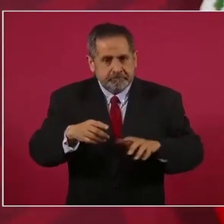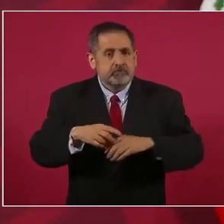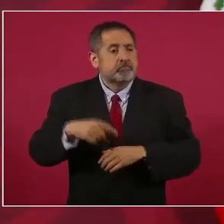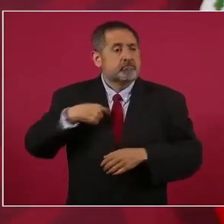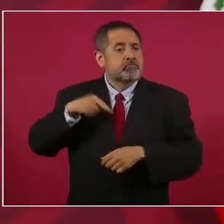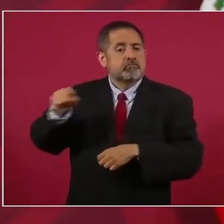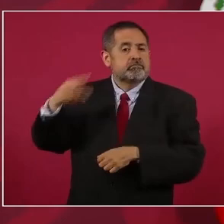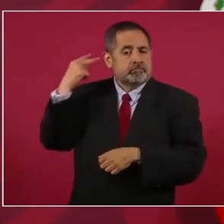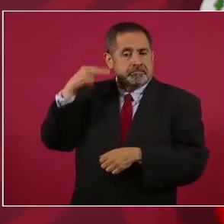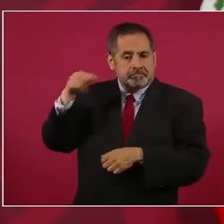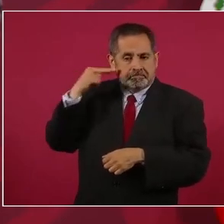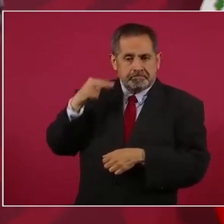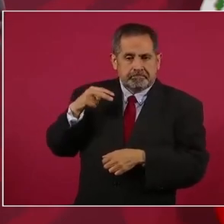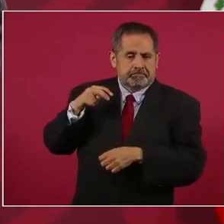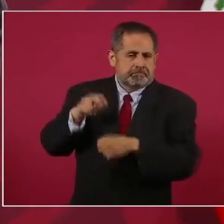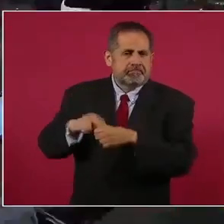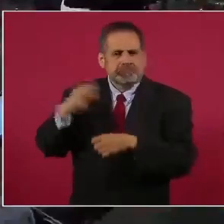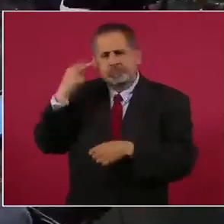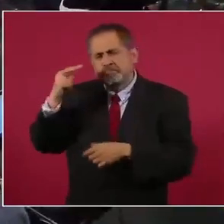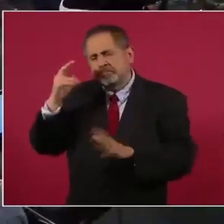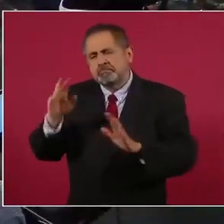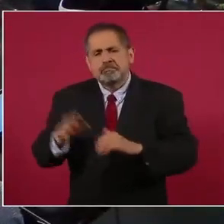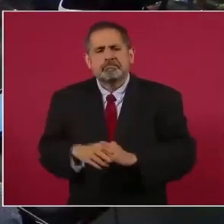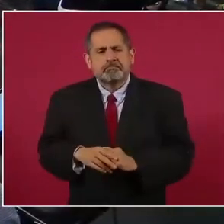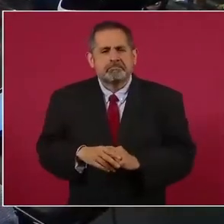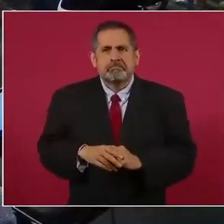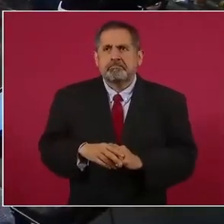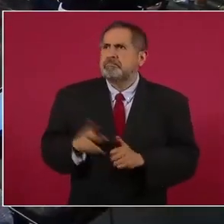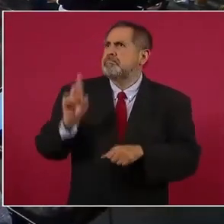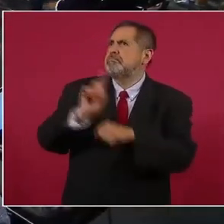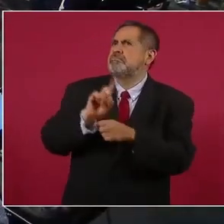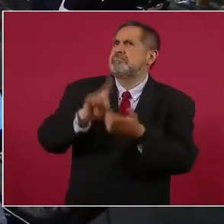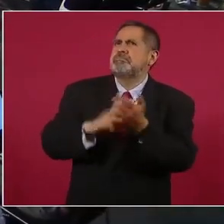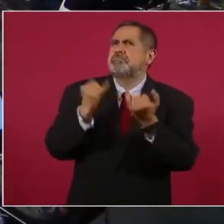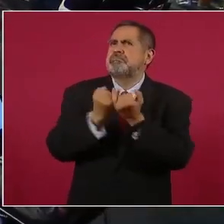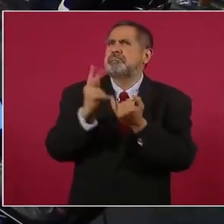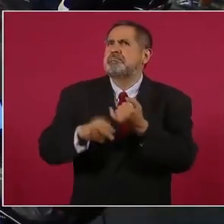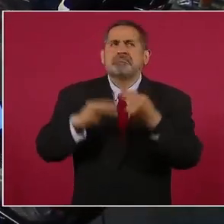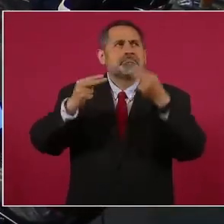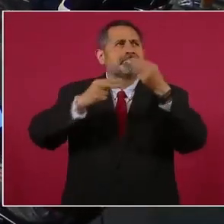Veracruz, así nublado, como ahora ahí.